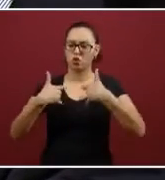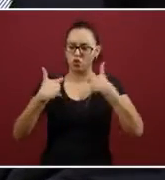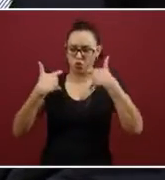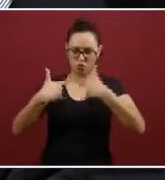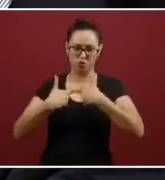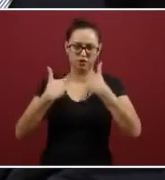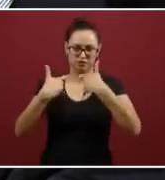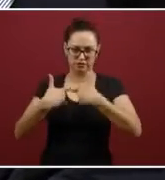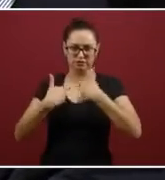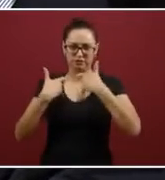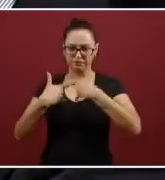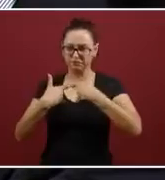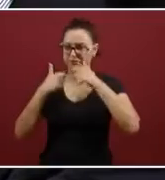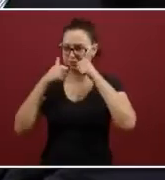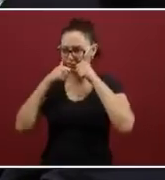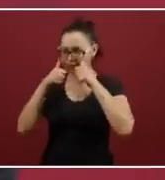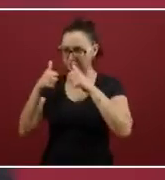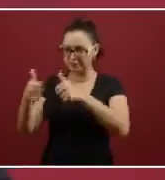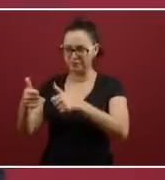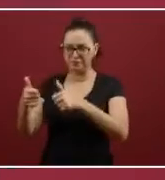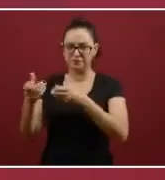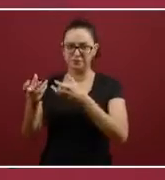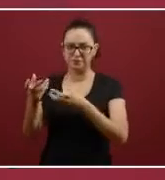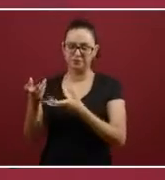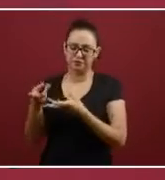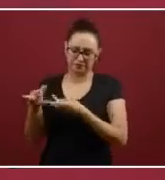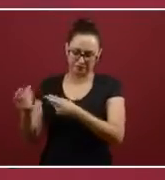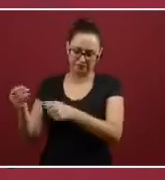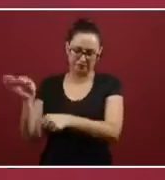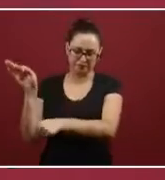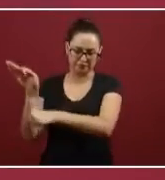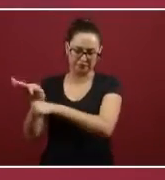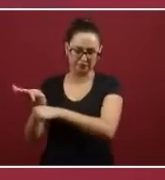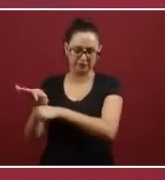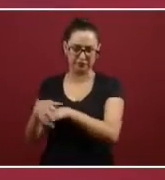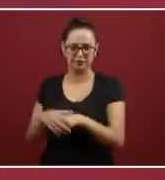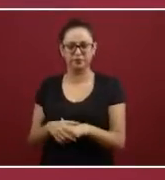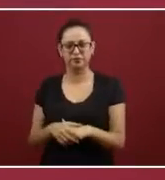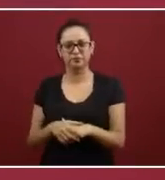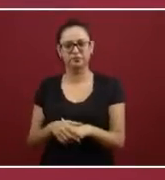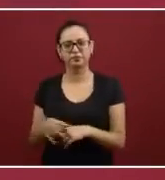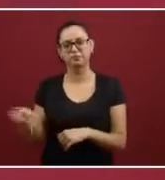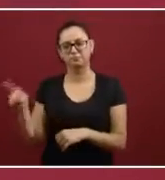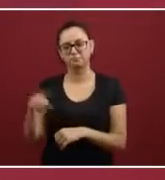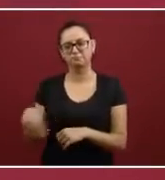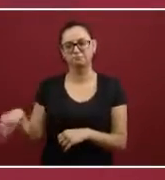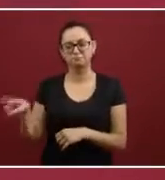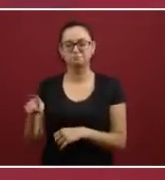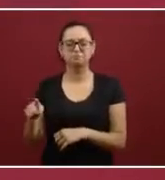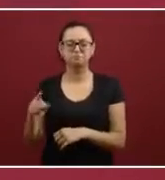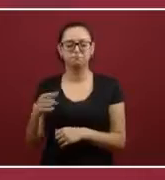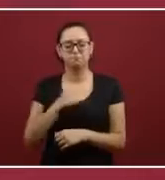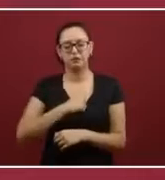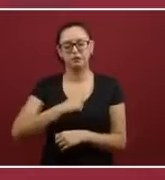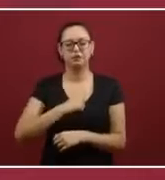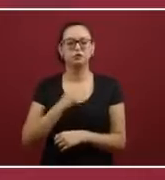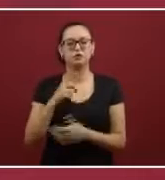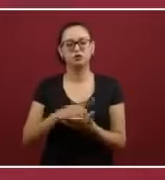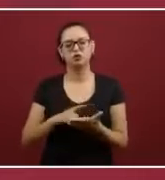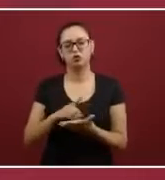que consumen droga